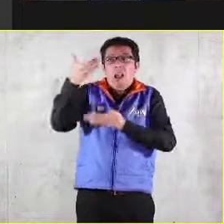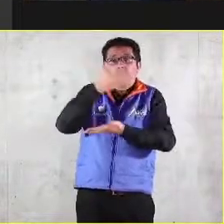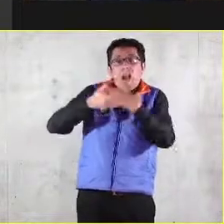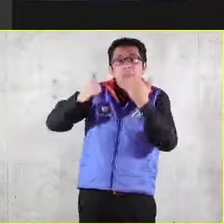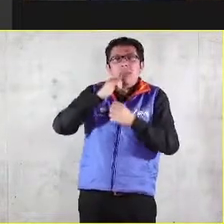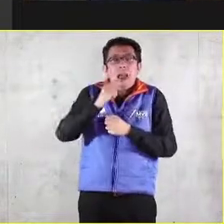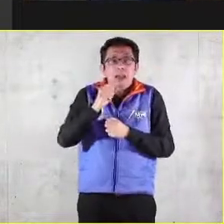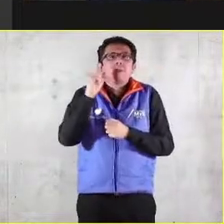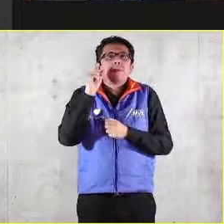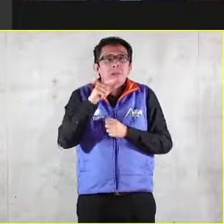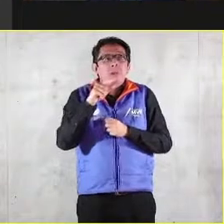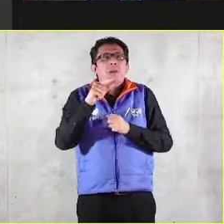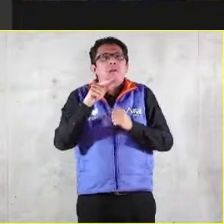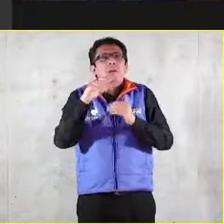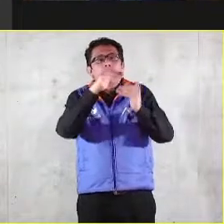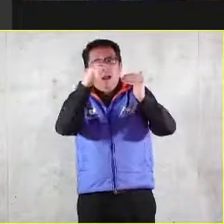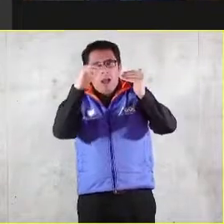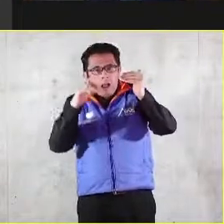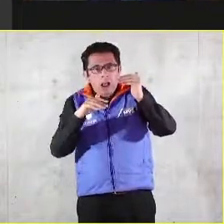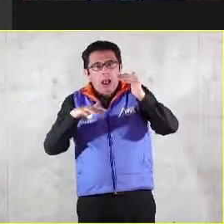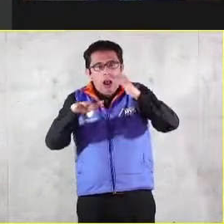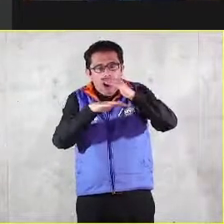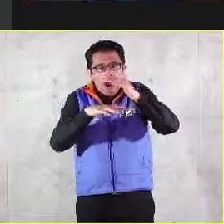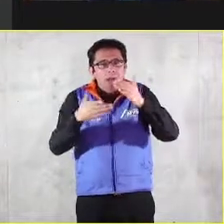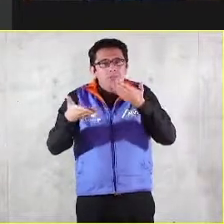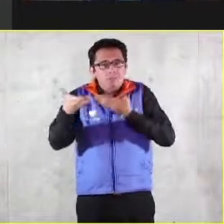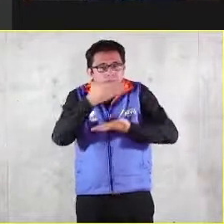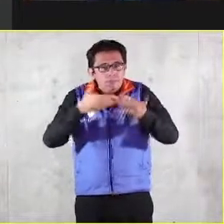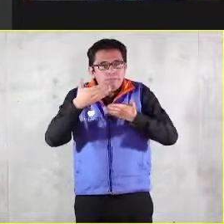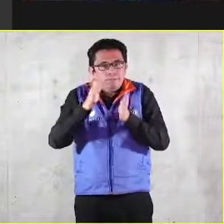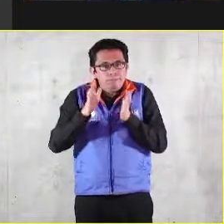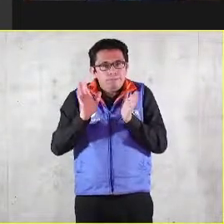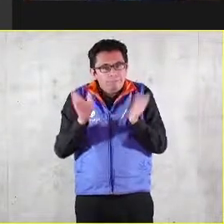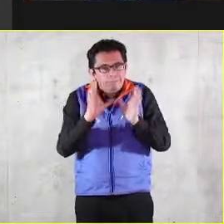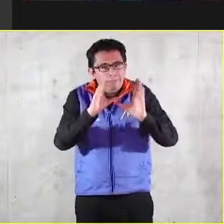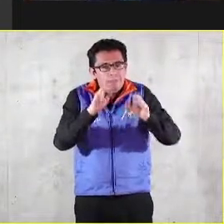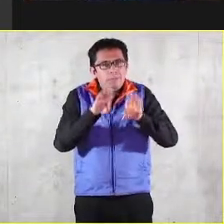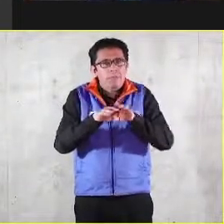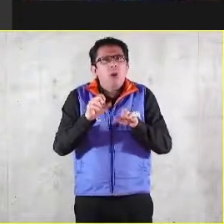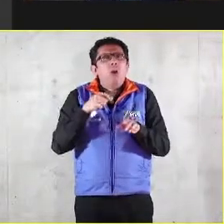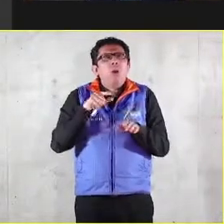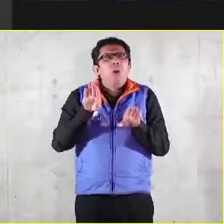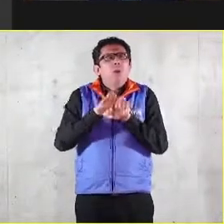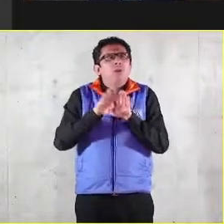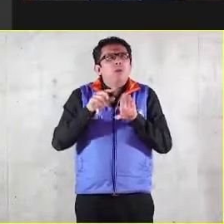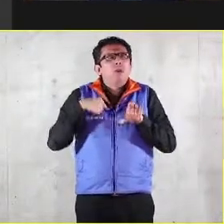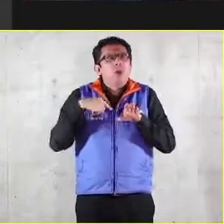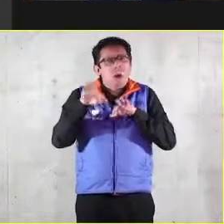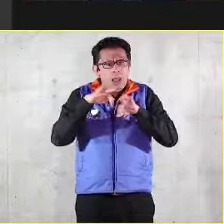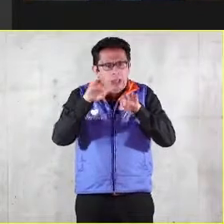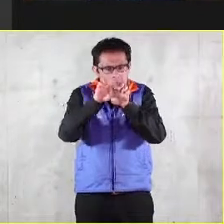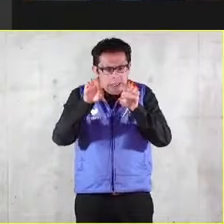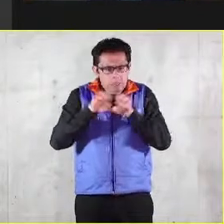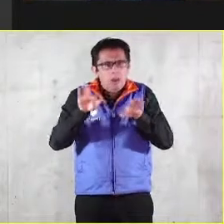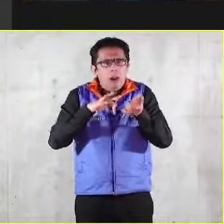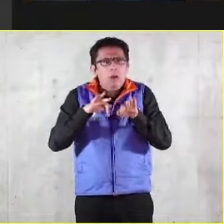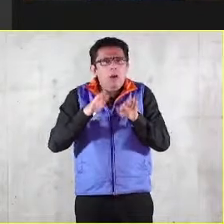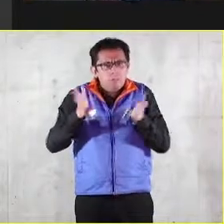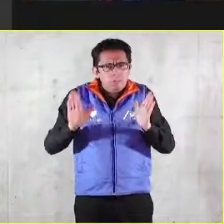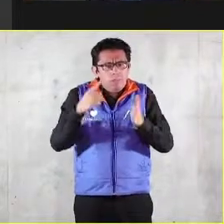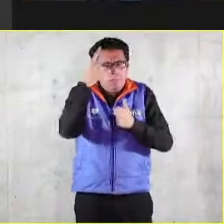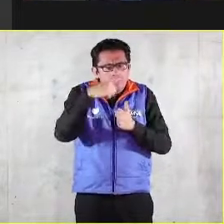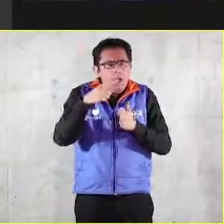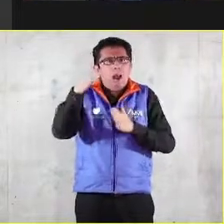importante hacia abajo ¿cómo yo hago para que la comunidad el equipo de trabajo que tengo a mi cargo sea más pleno crezca